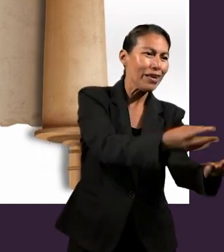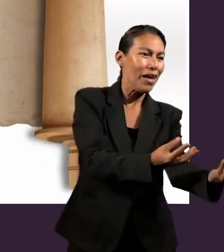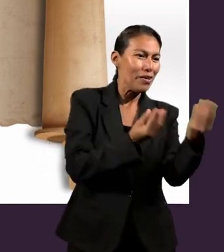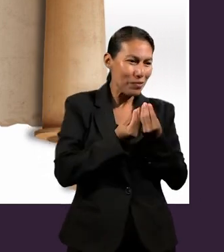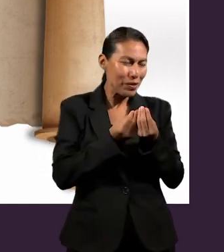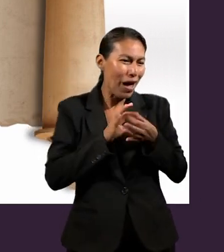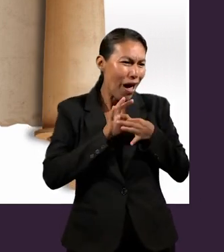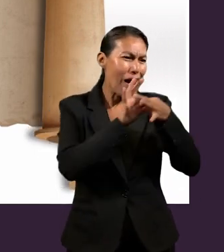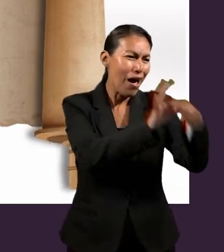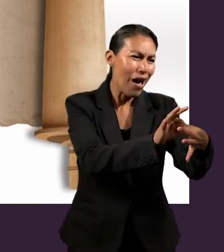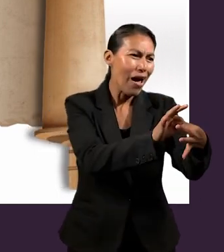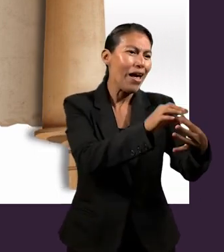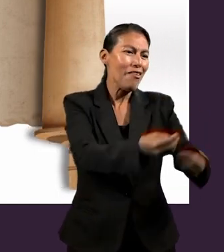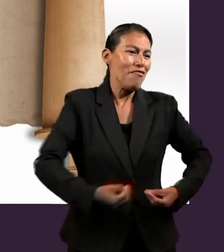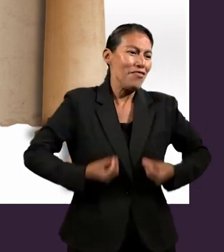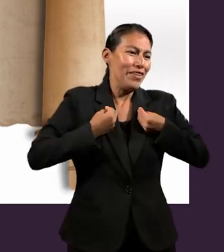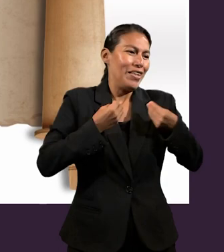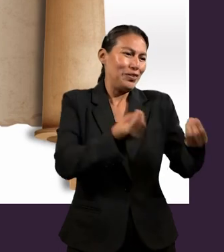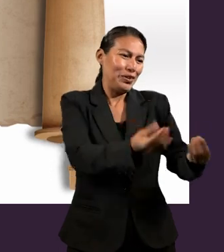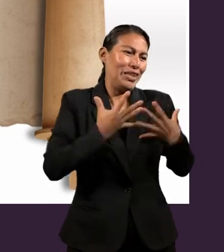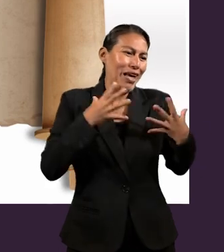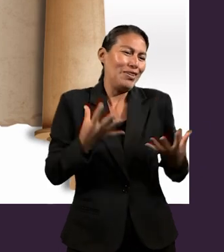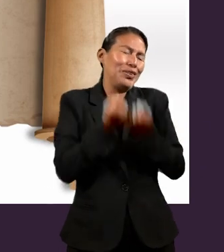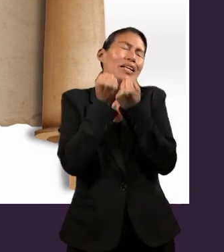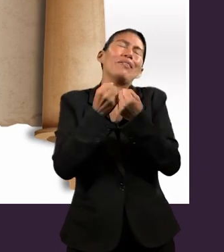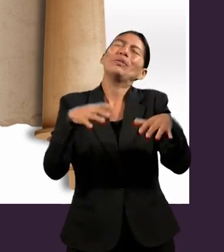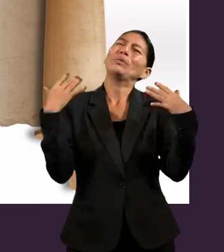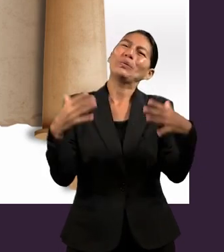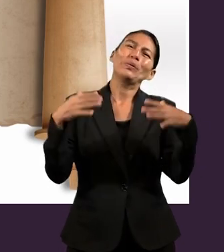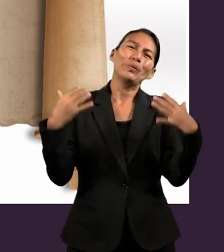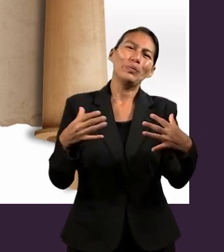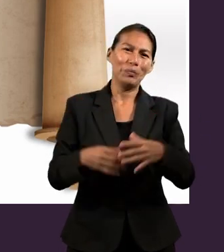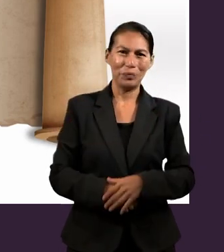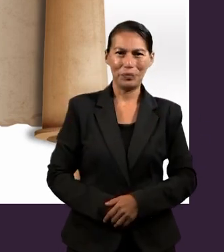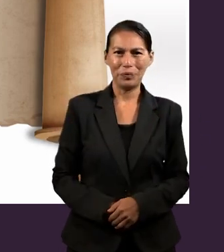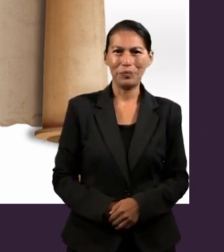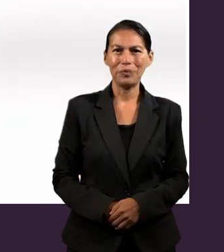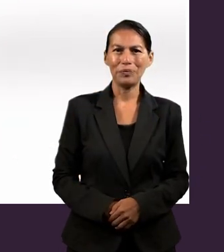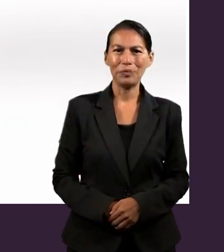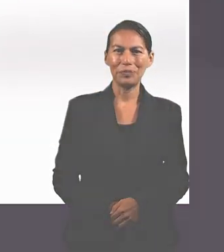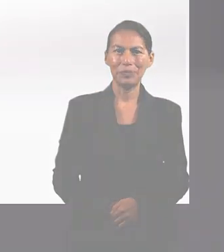dio vida junto con Cristo. Por gracia, ustedes han sido salvados.